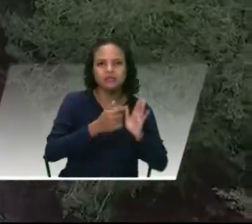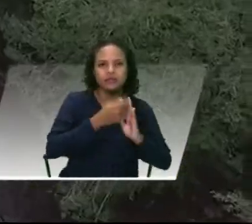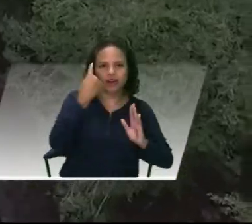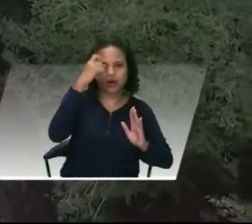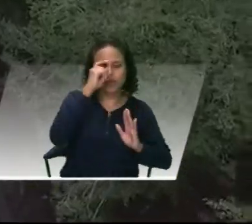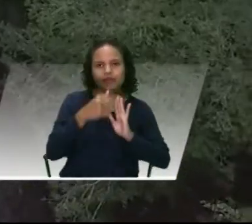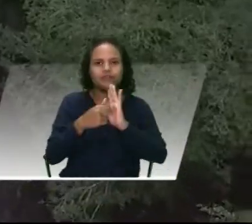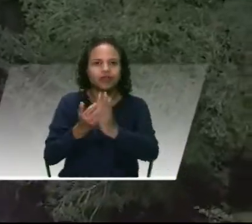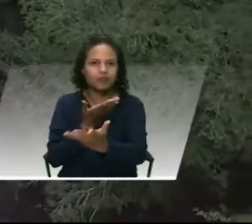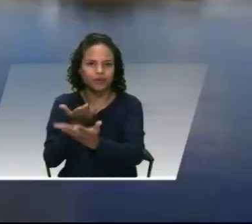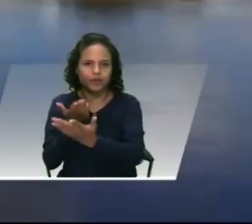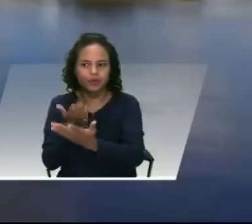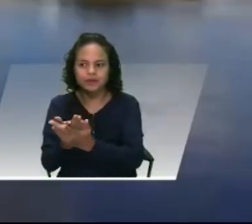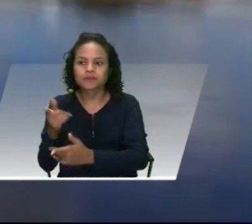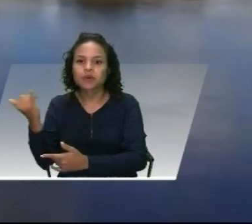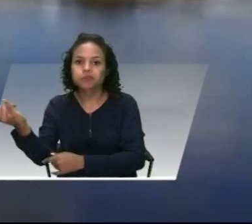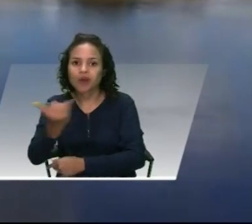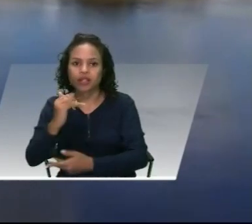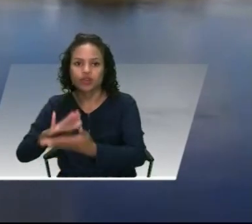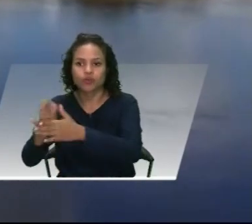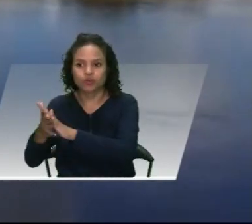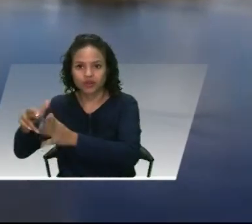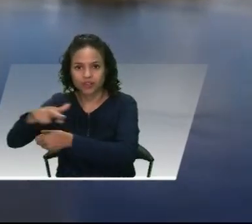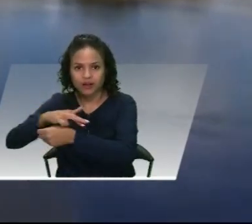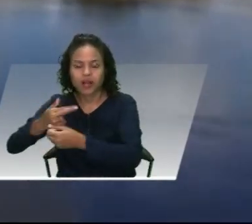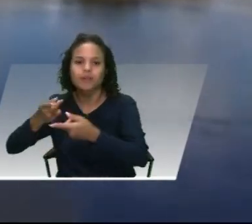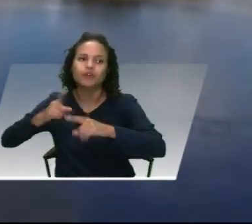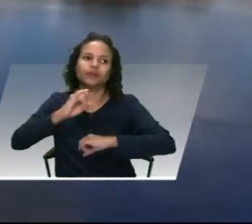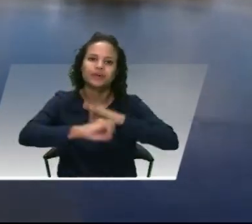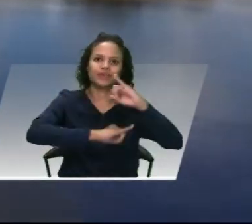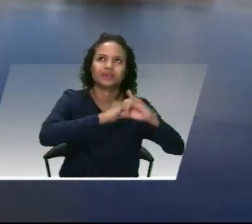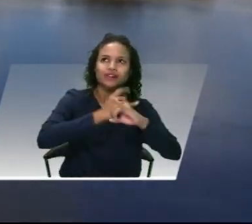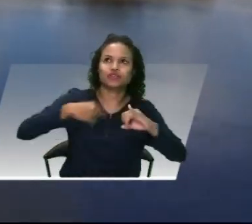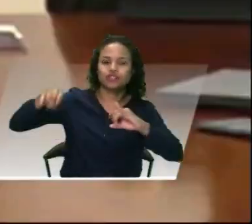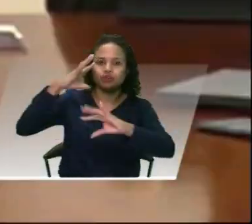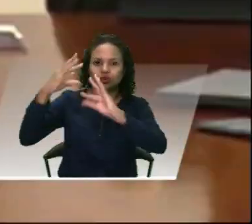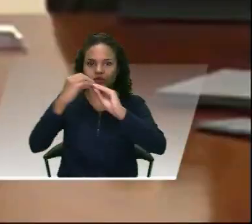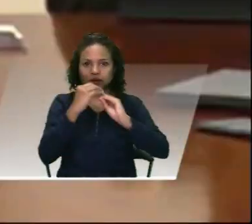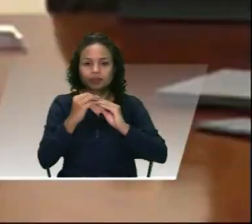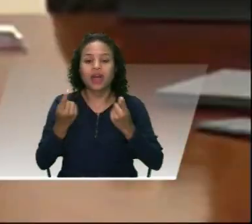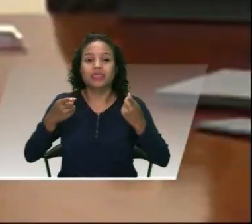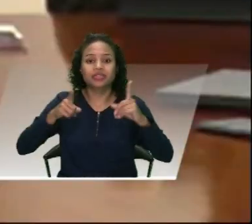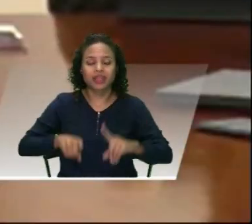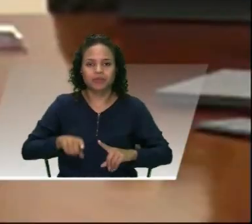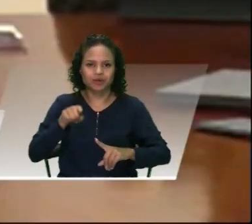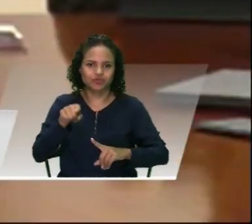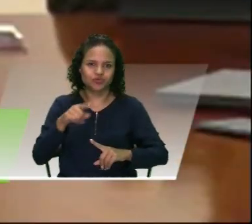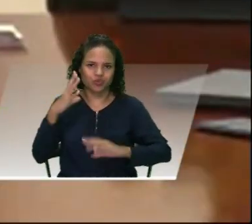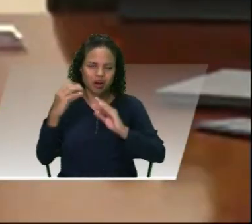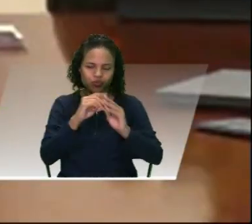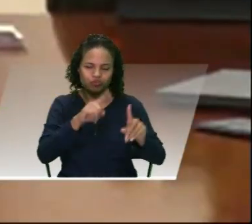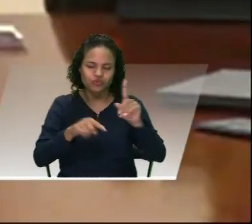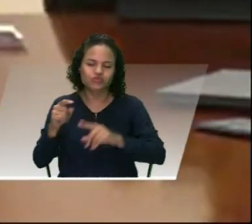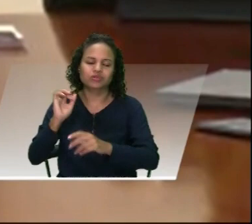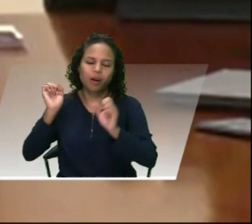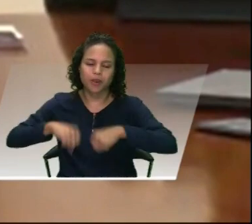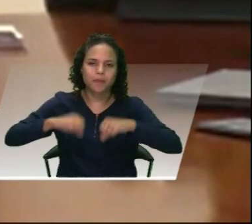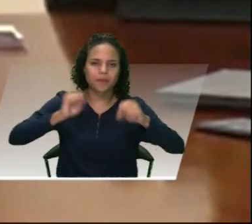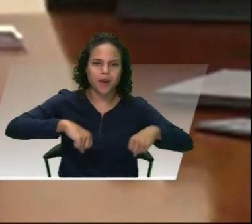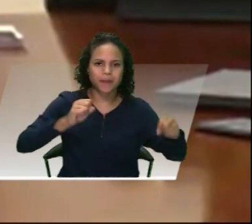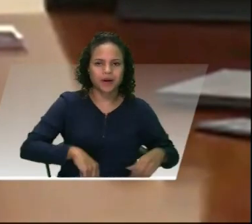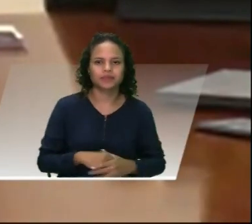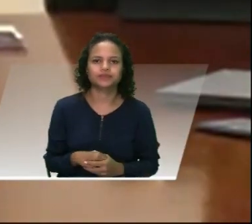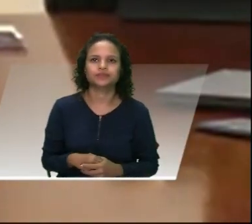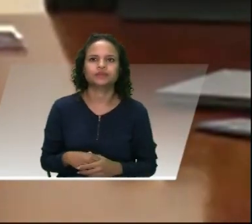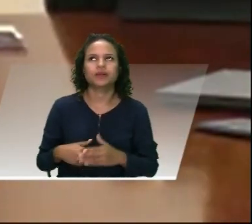comunidad regional e internacional, así como la aprobación del acuerdo de Escazú. Entre el año 2021